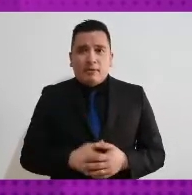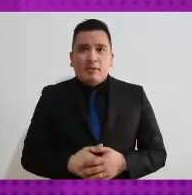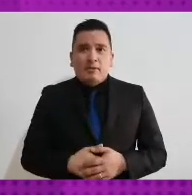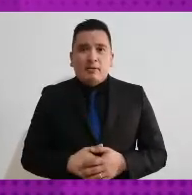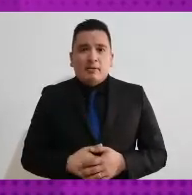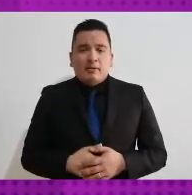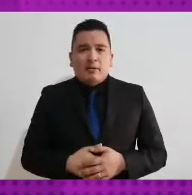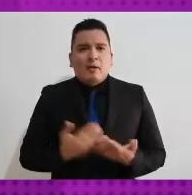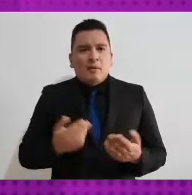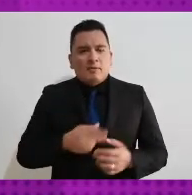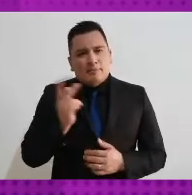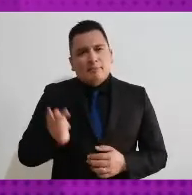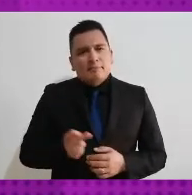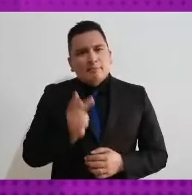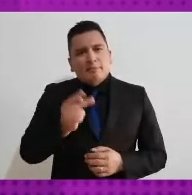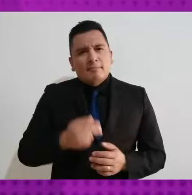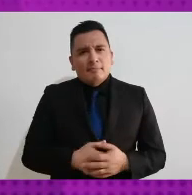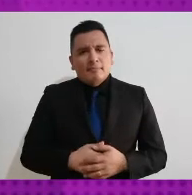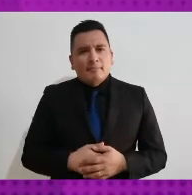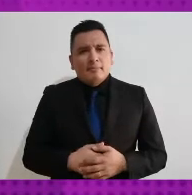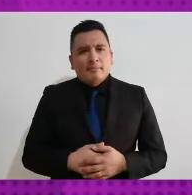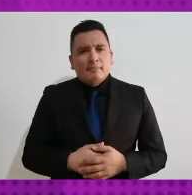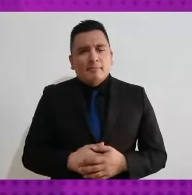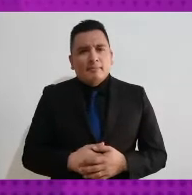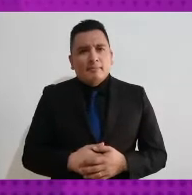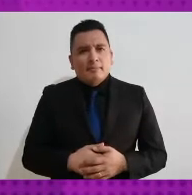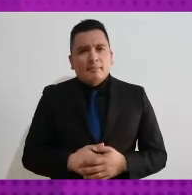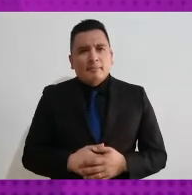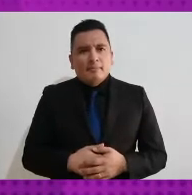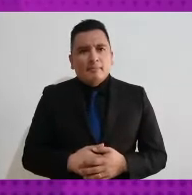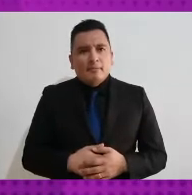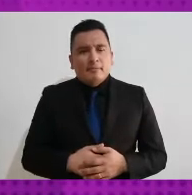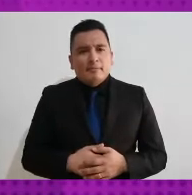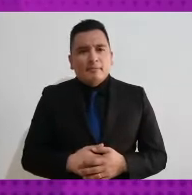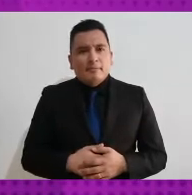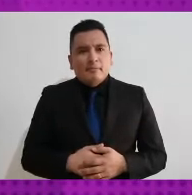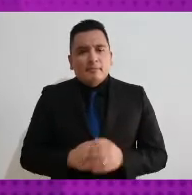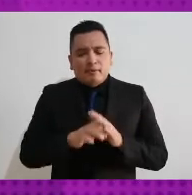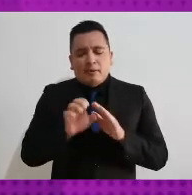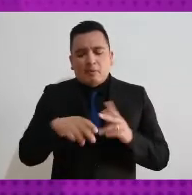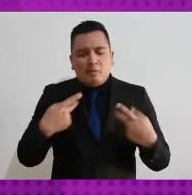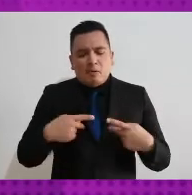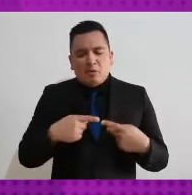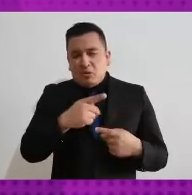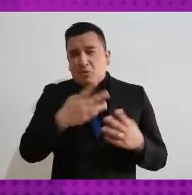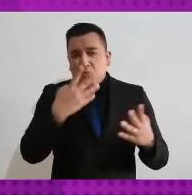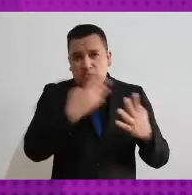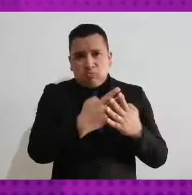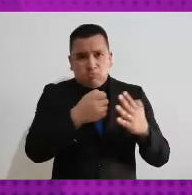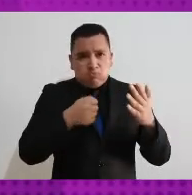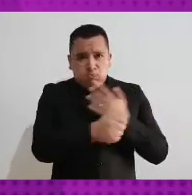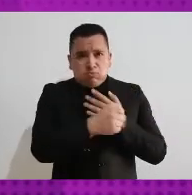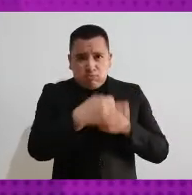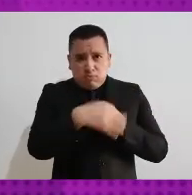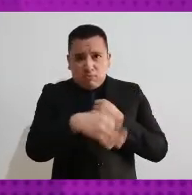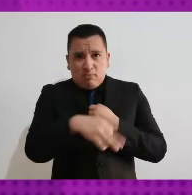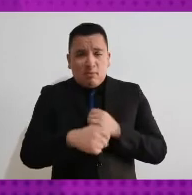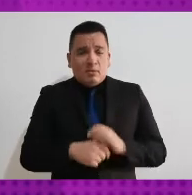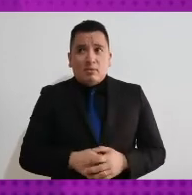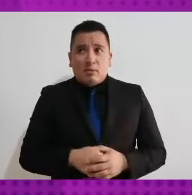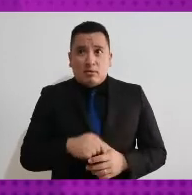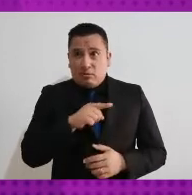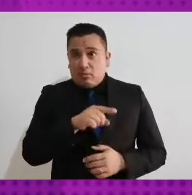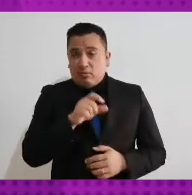y yo te preguntaría aquí por ejemplo el caso de las personas en prisión preventiva también lo